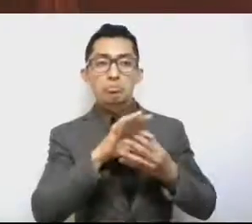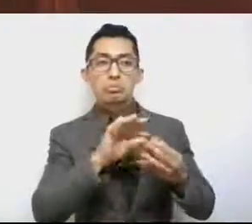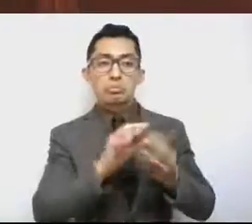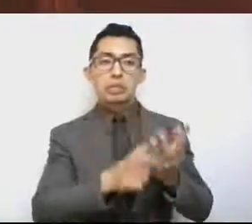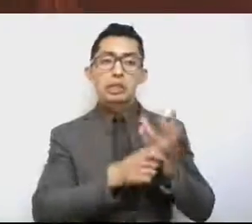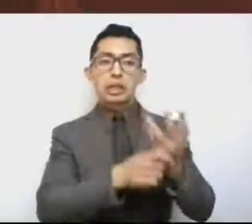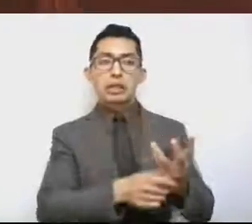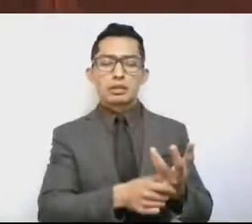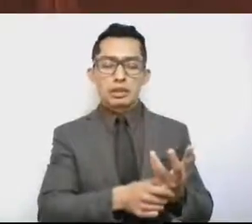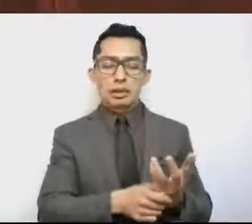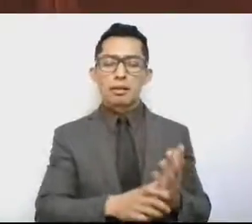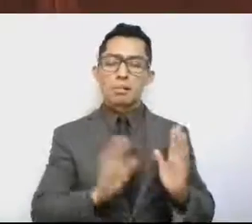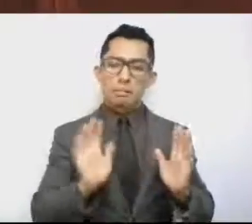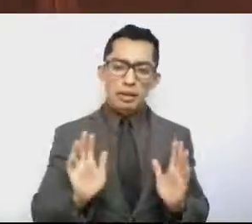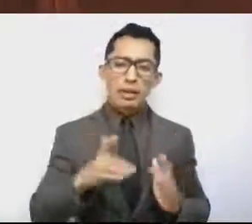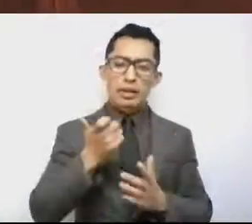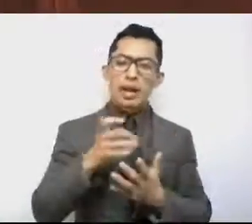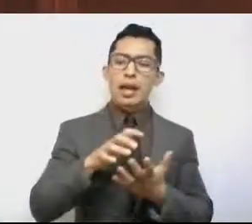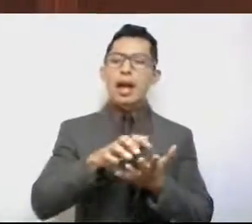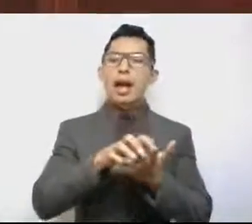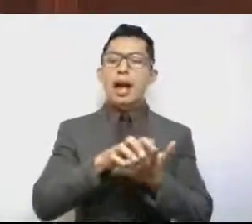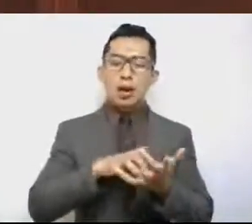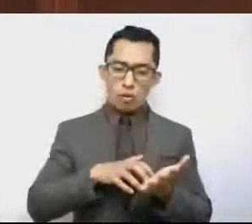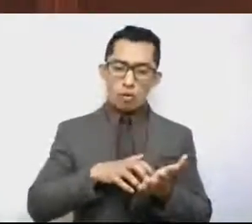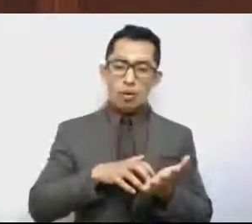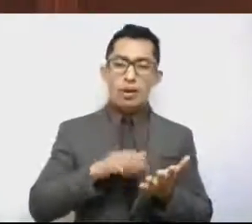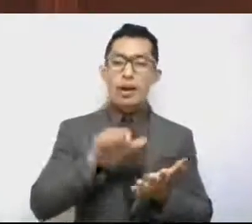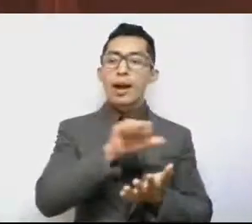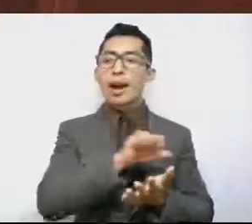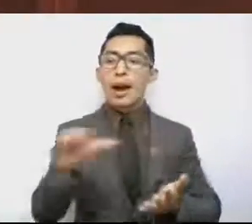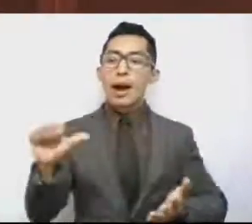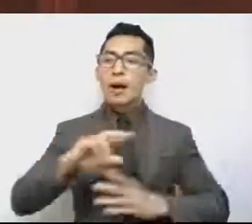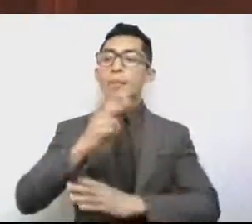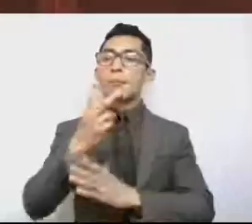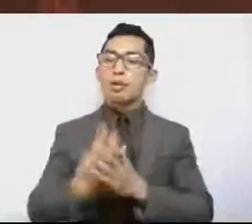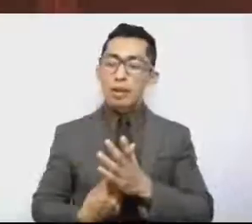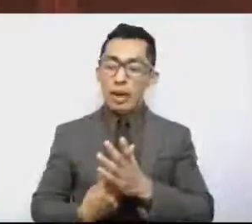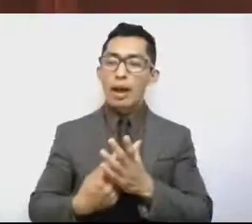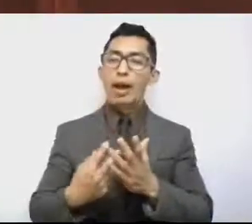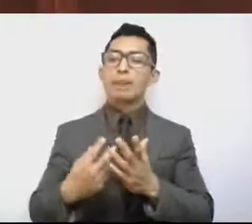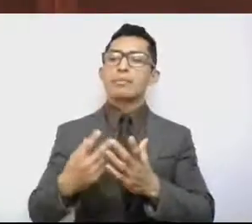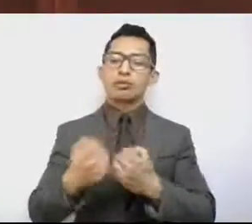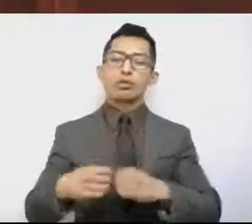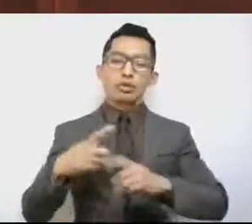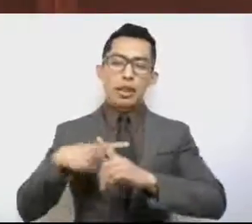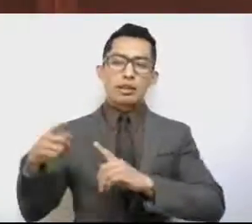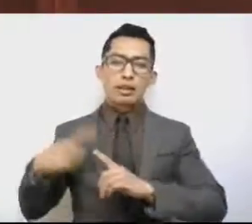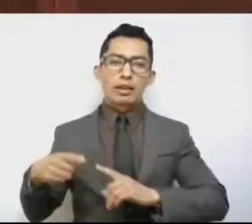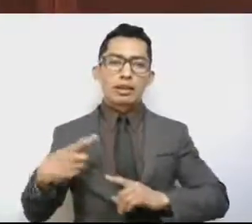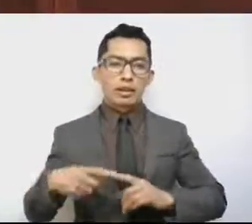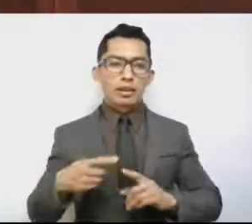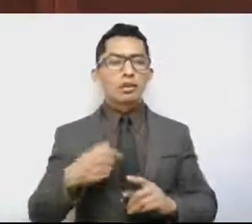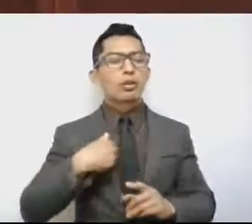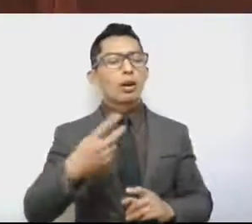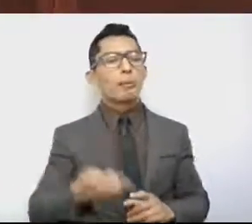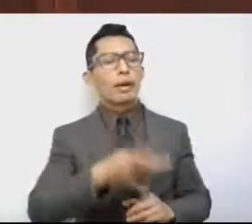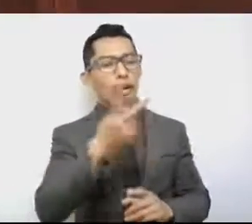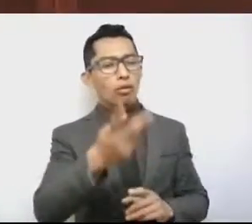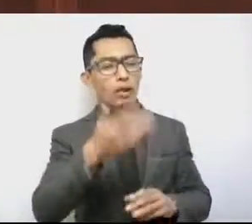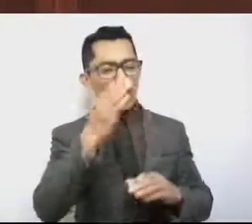y que estos ahorros se han designado a programas prioritarios. La pregunta es, para concluir, presidente